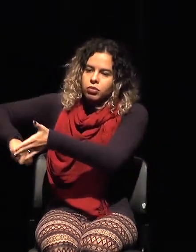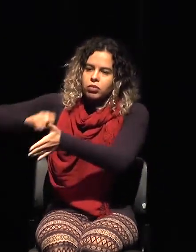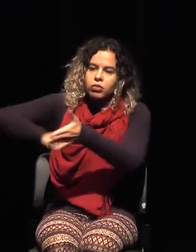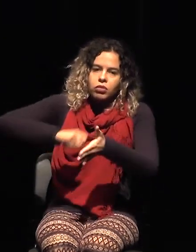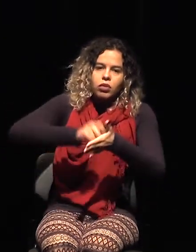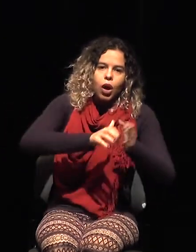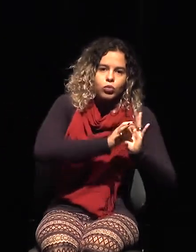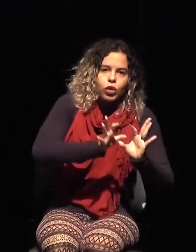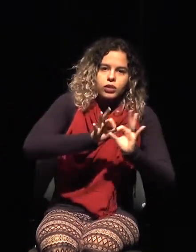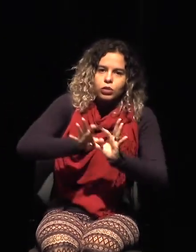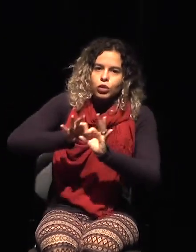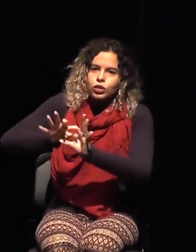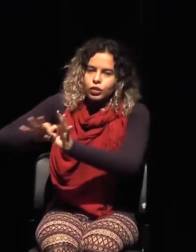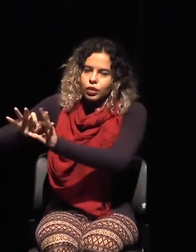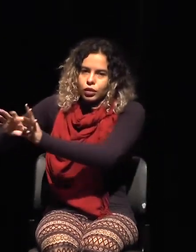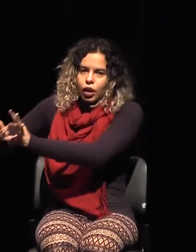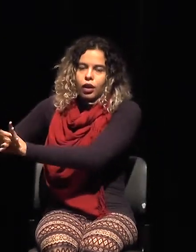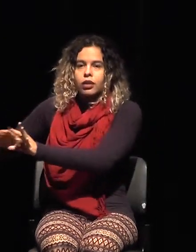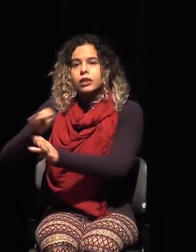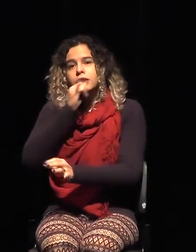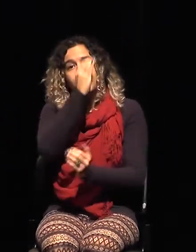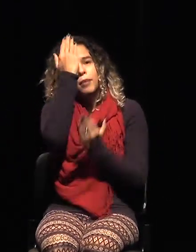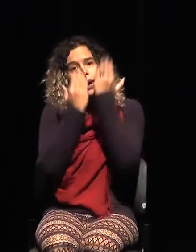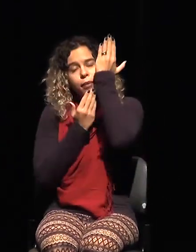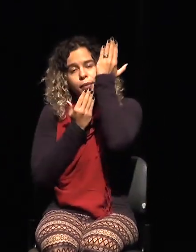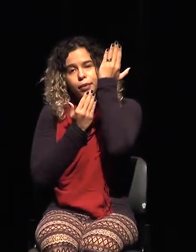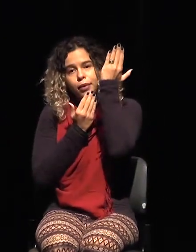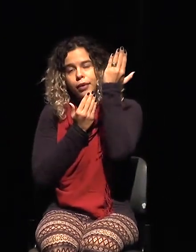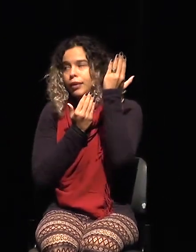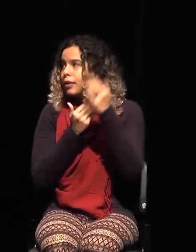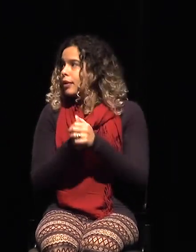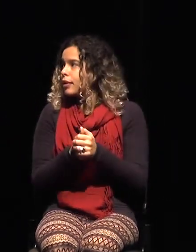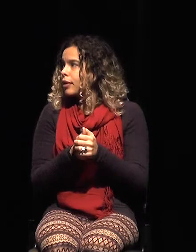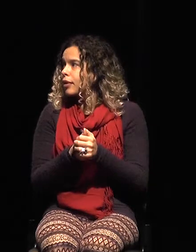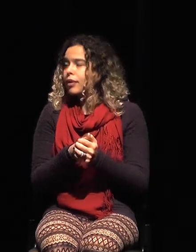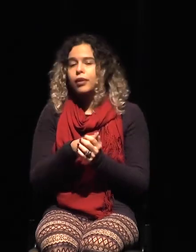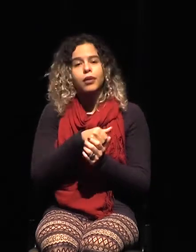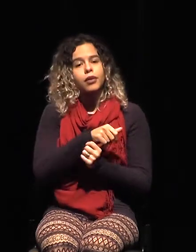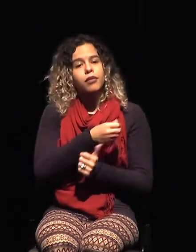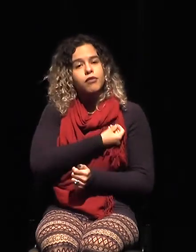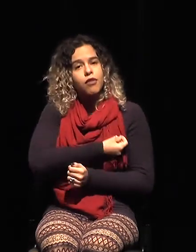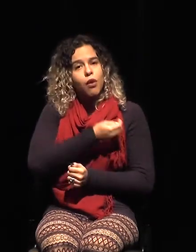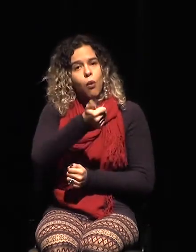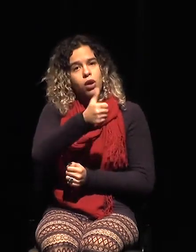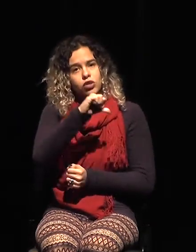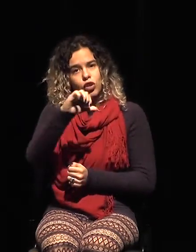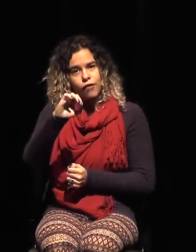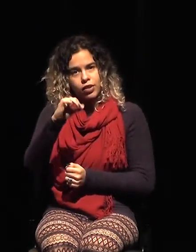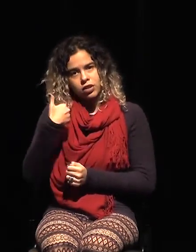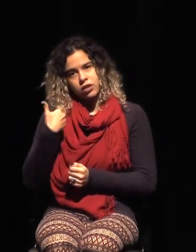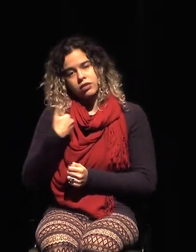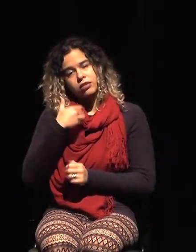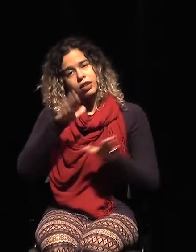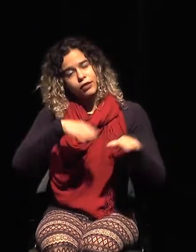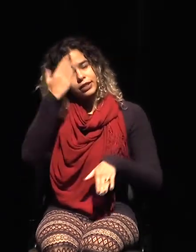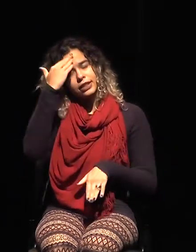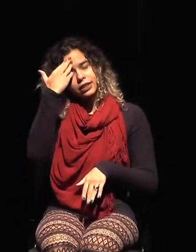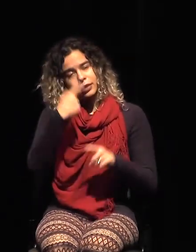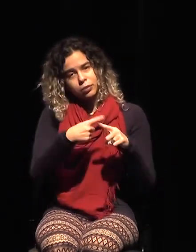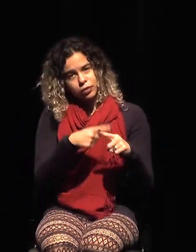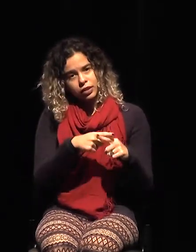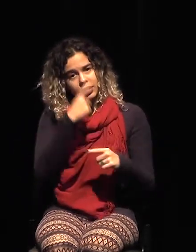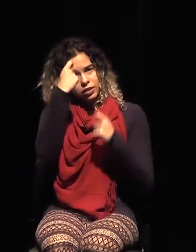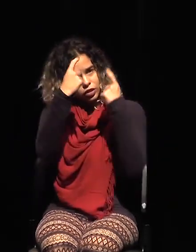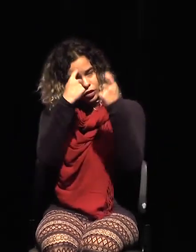Picasso, que duró más de 90 años de edad, y lo entendería, porque además de ser muy creativo, tenía su